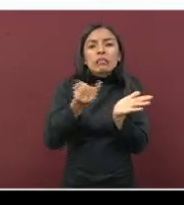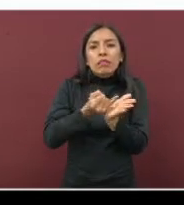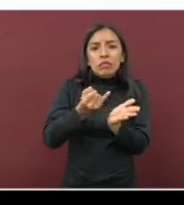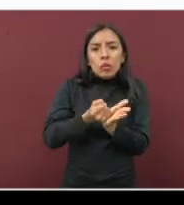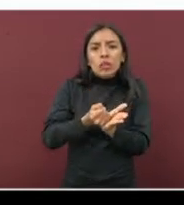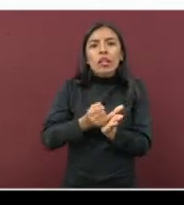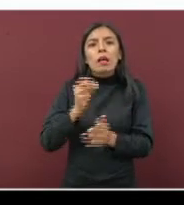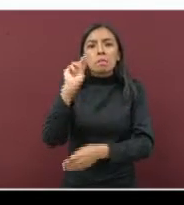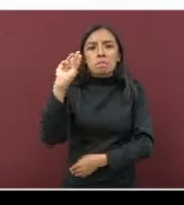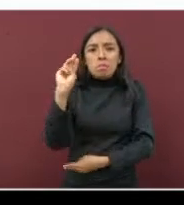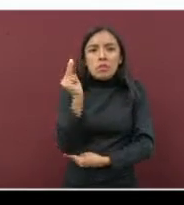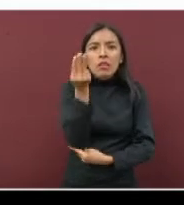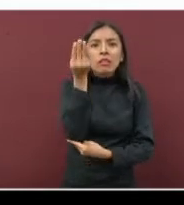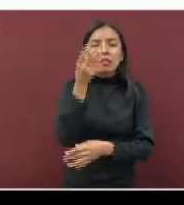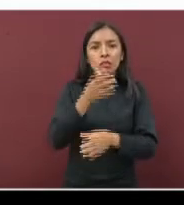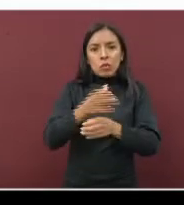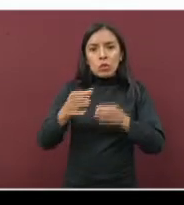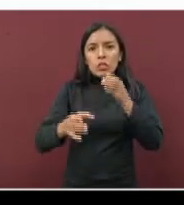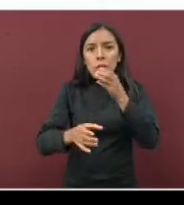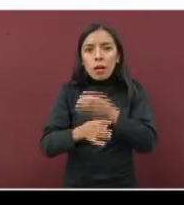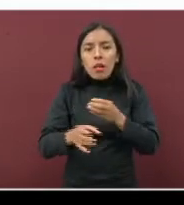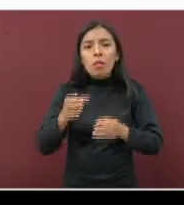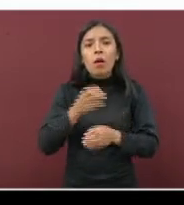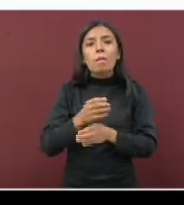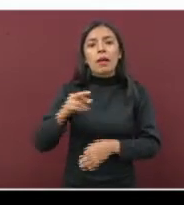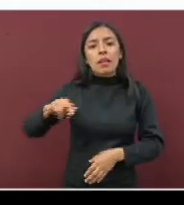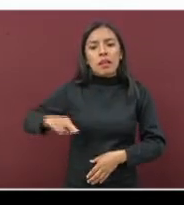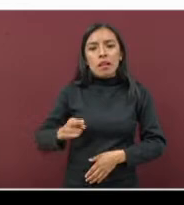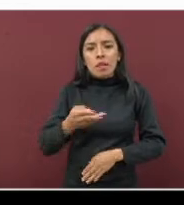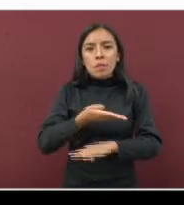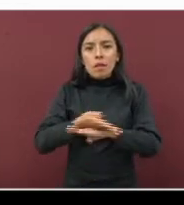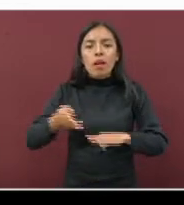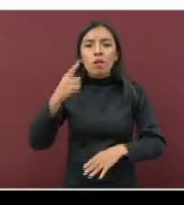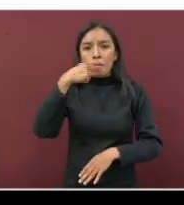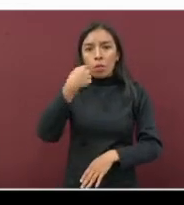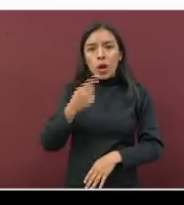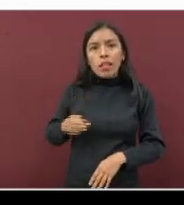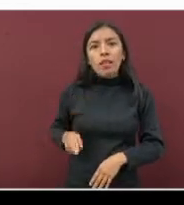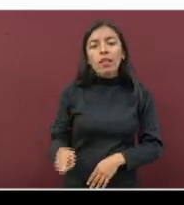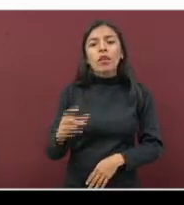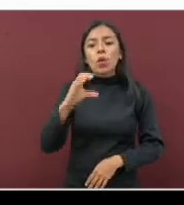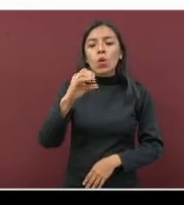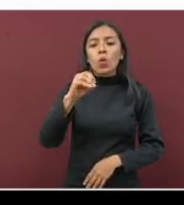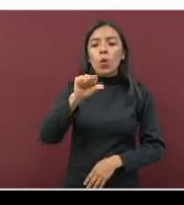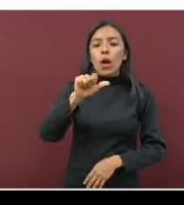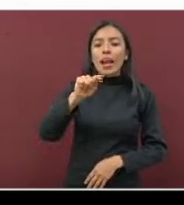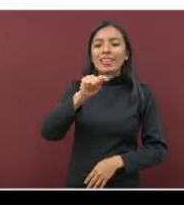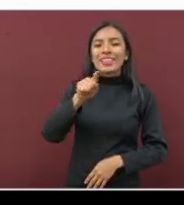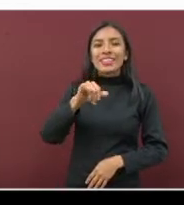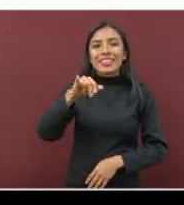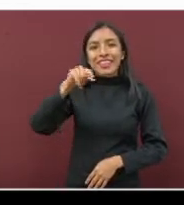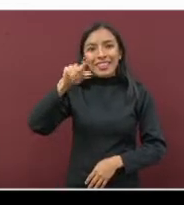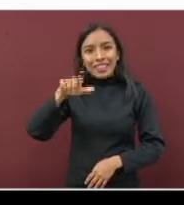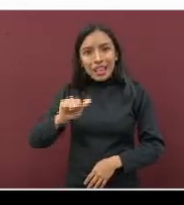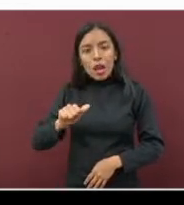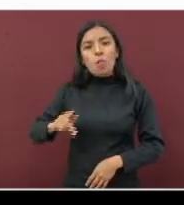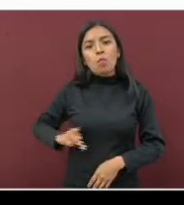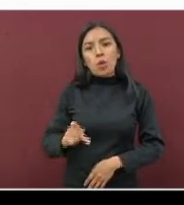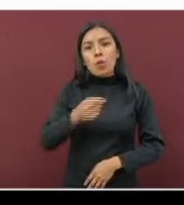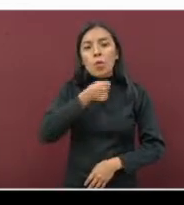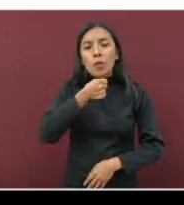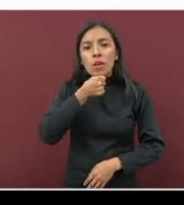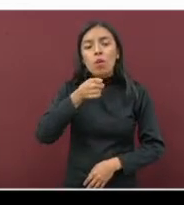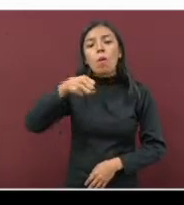Minatitlán, Cozamaloapan, Río Blanco, Boca del Río, Coatzintla, Pueblo Viejo y Medellín,